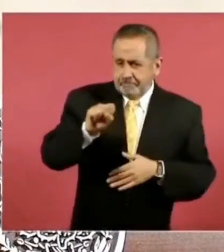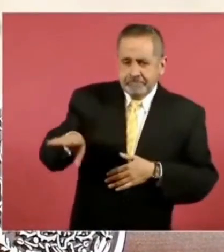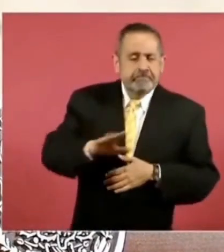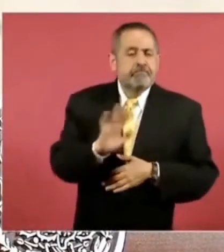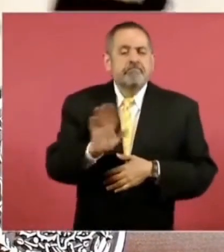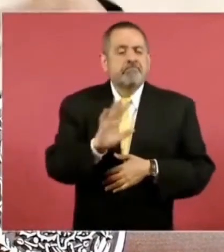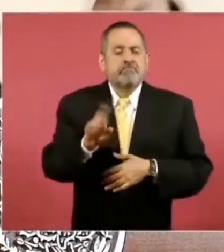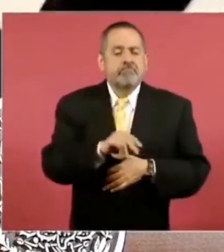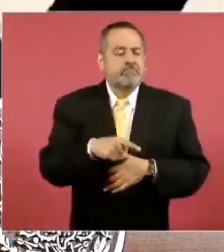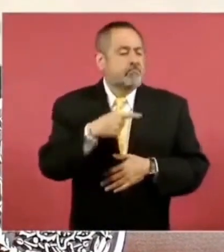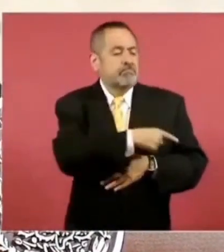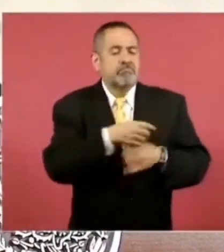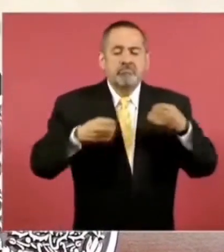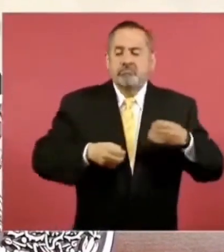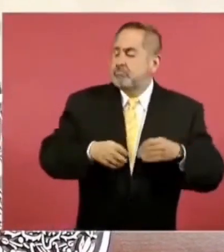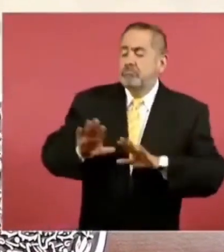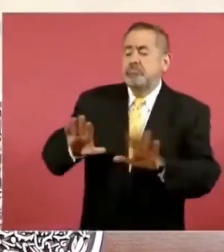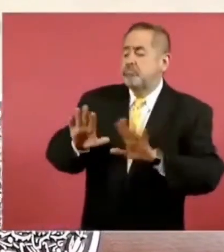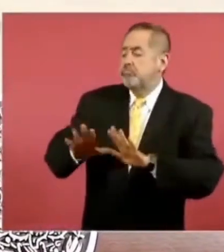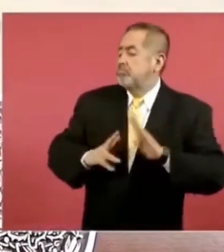O sea, juez y parte